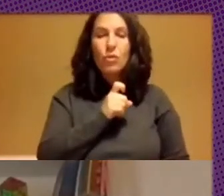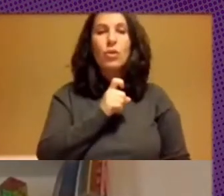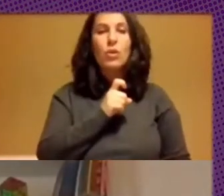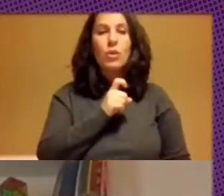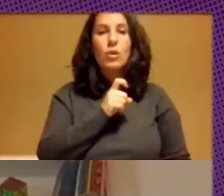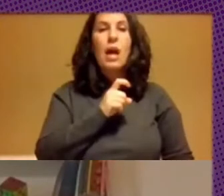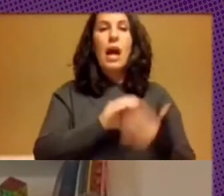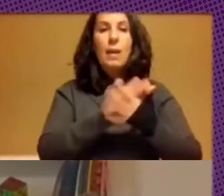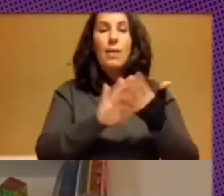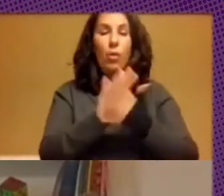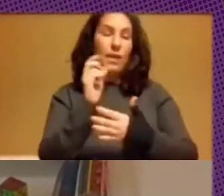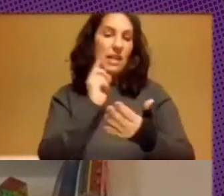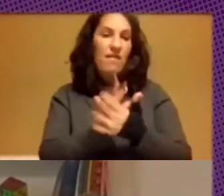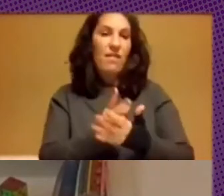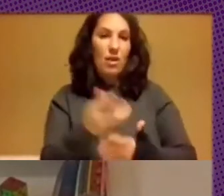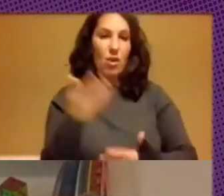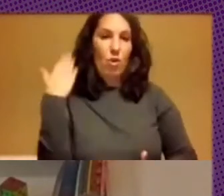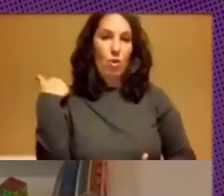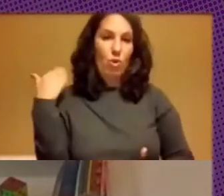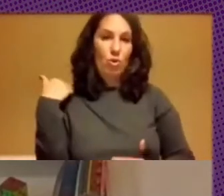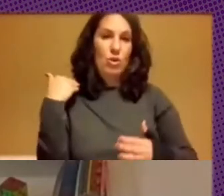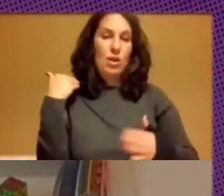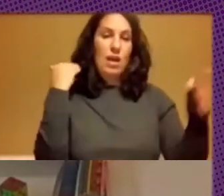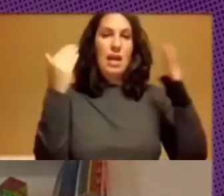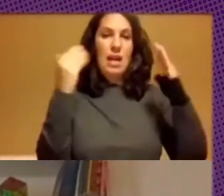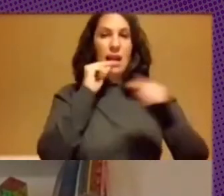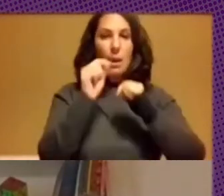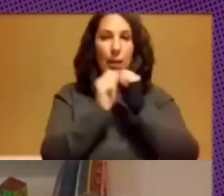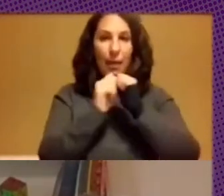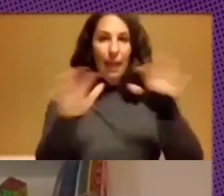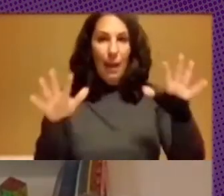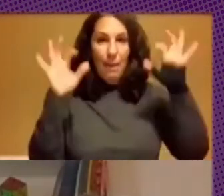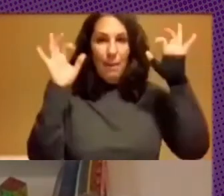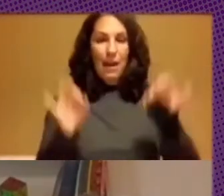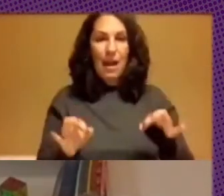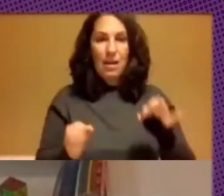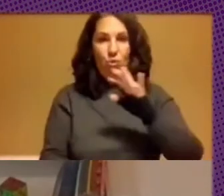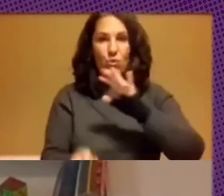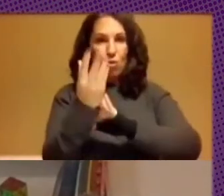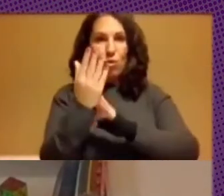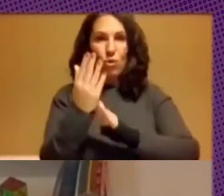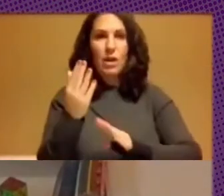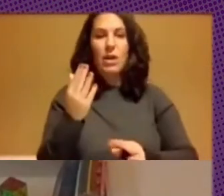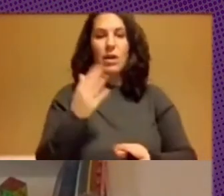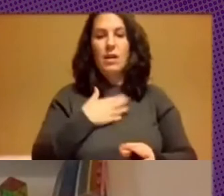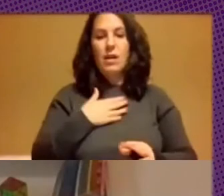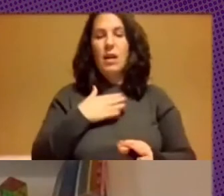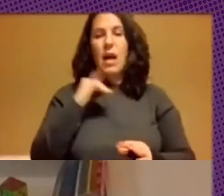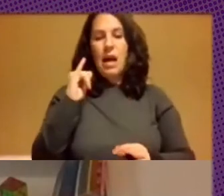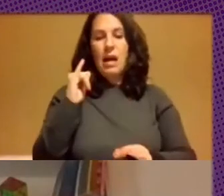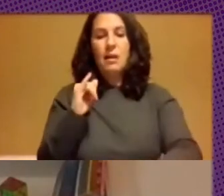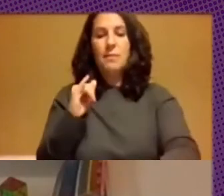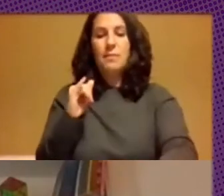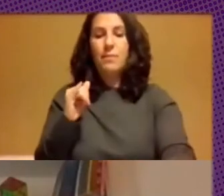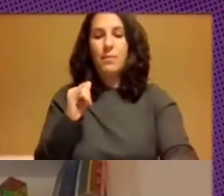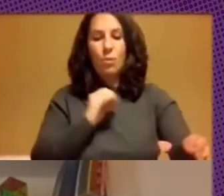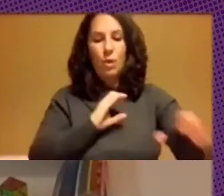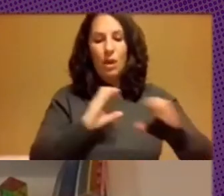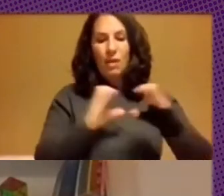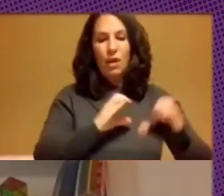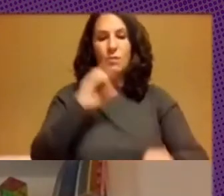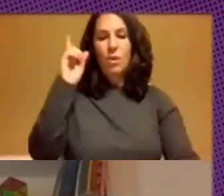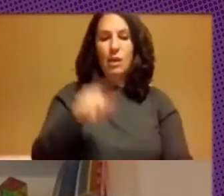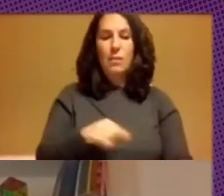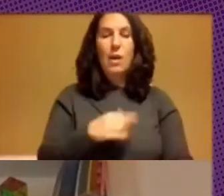desafíos que tuvimos en plena pandemia más allá de que tenemos limitaciones pudimos de alguna